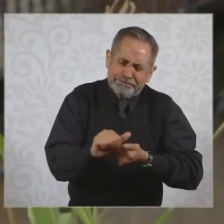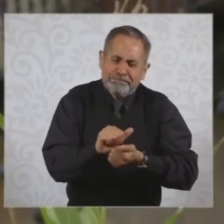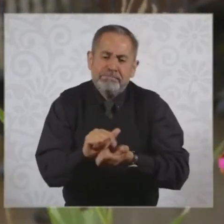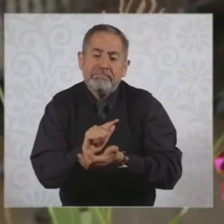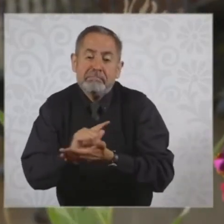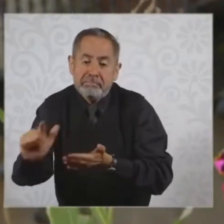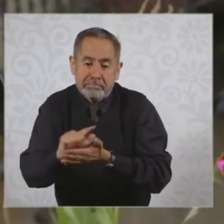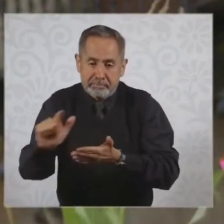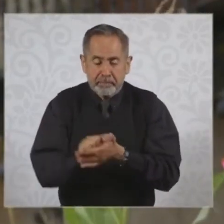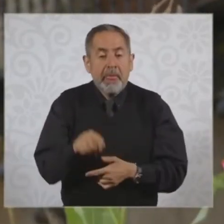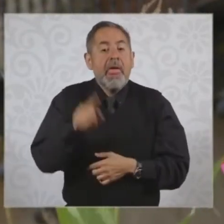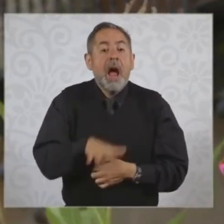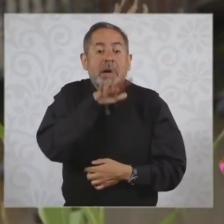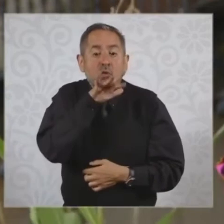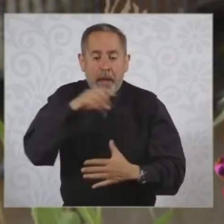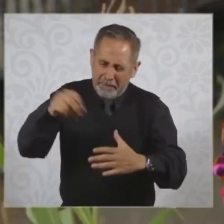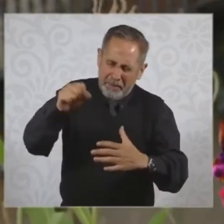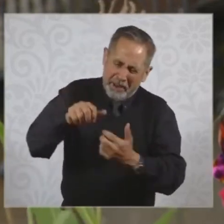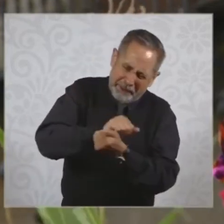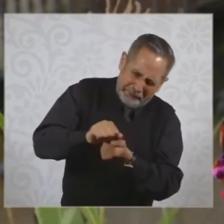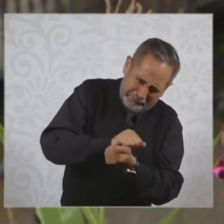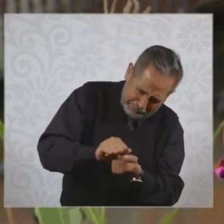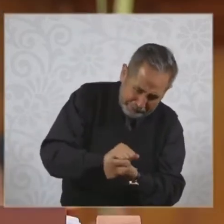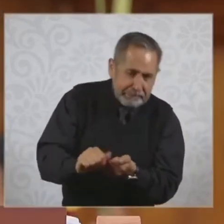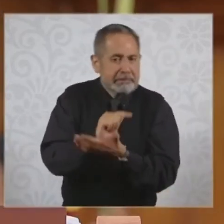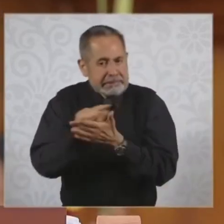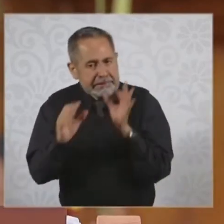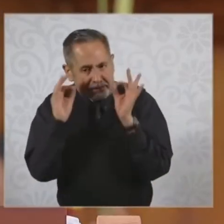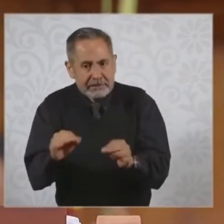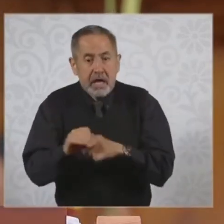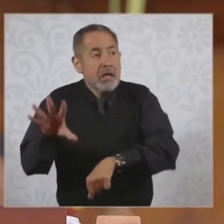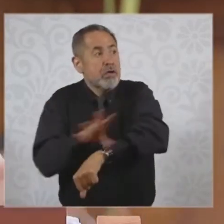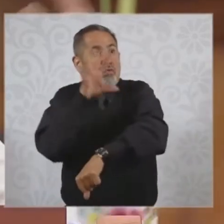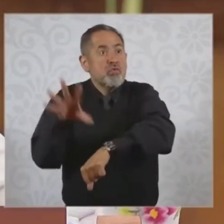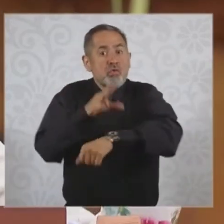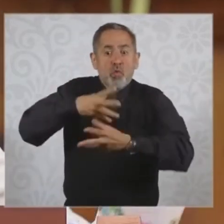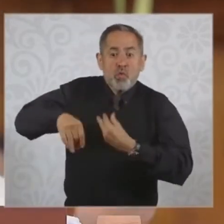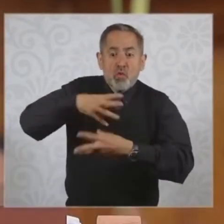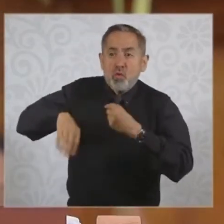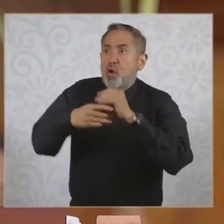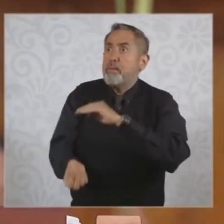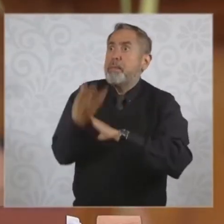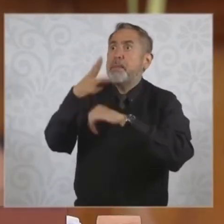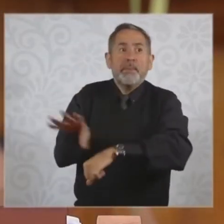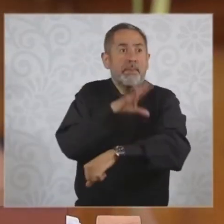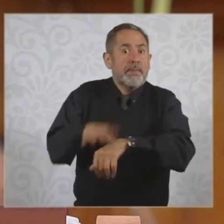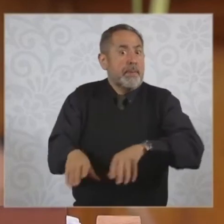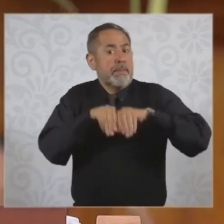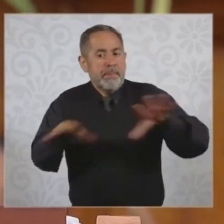reciclamiento de basura, de generación eléctrica con fuentes renovables que nos permitirá